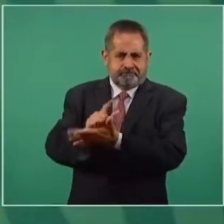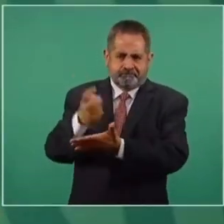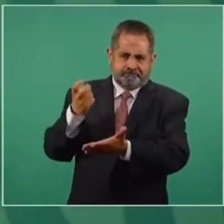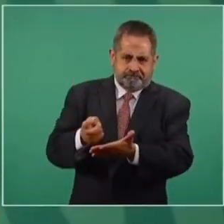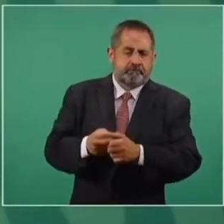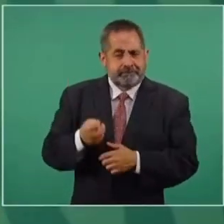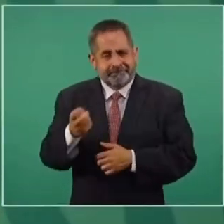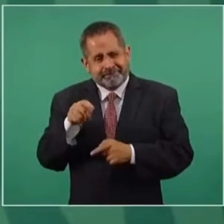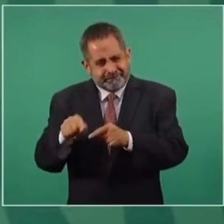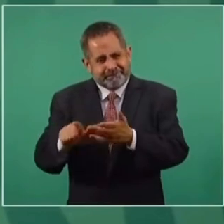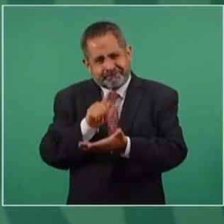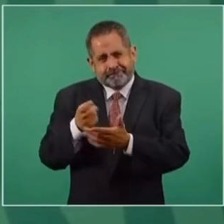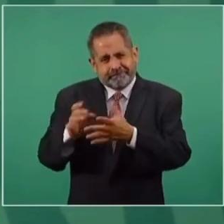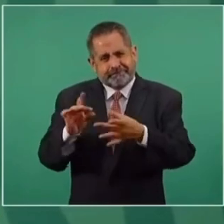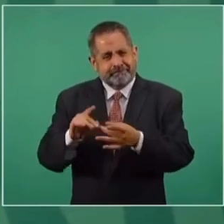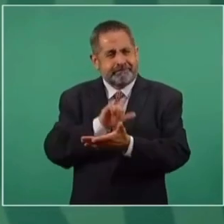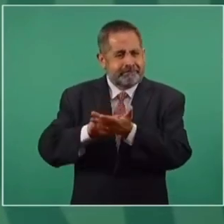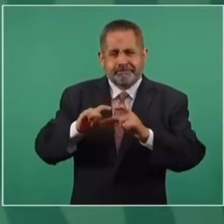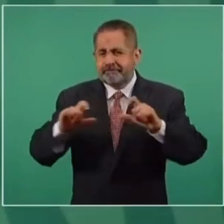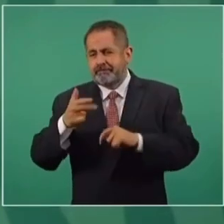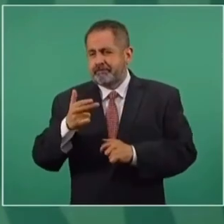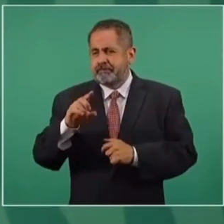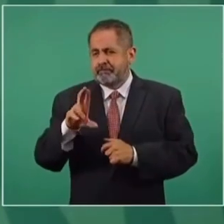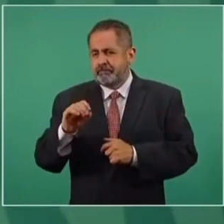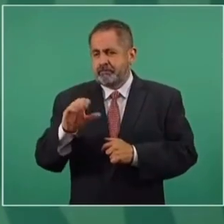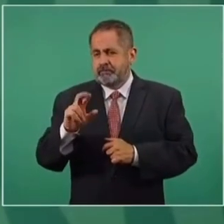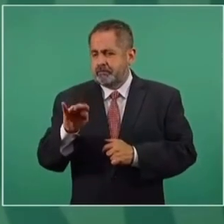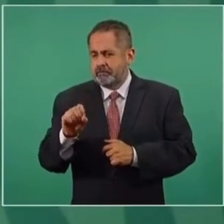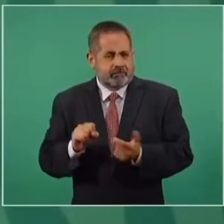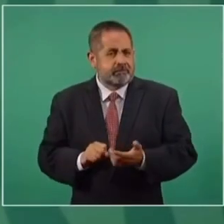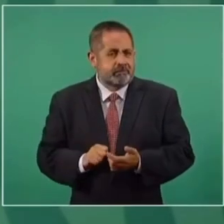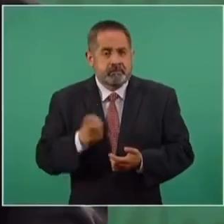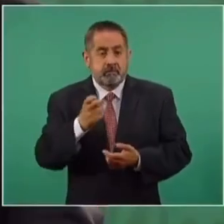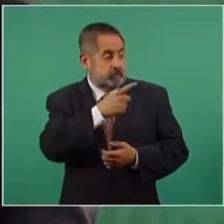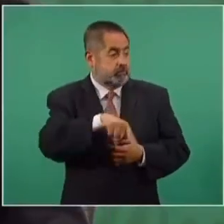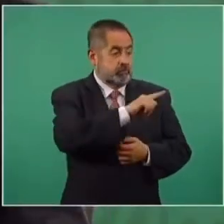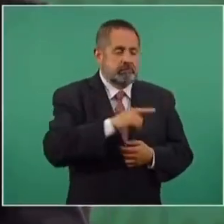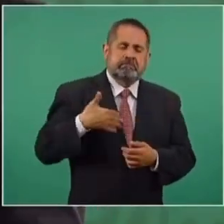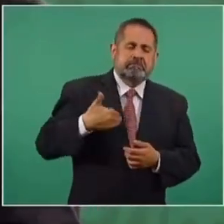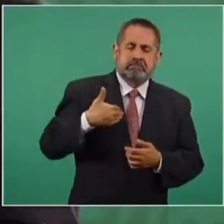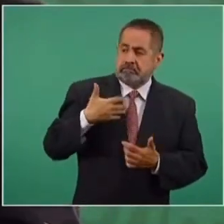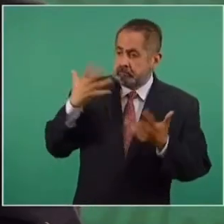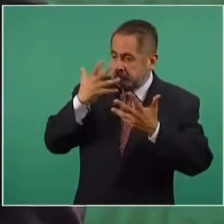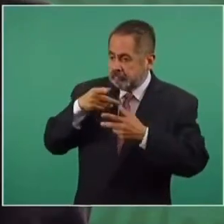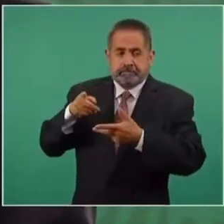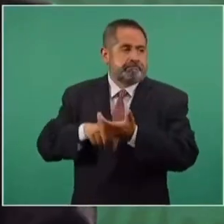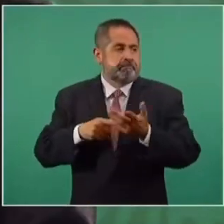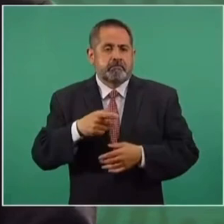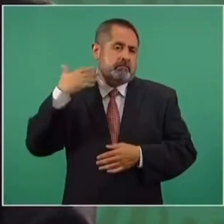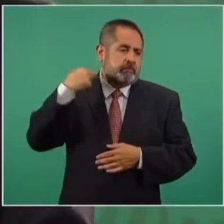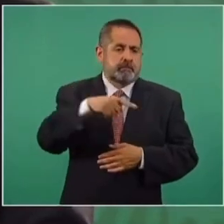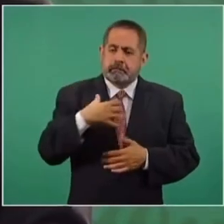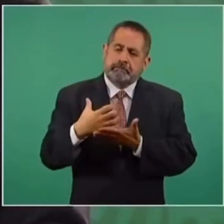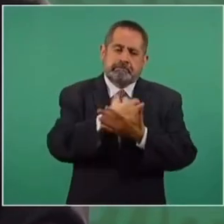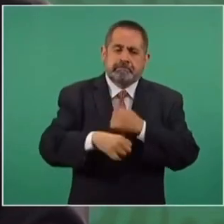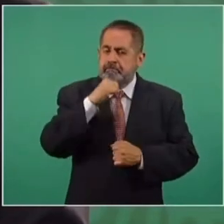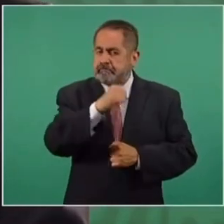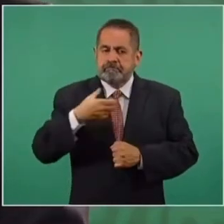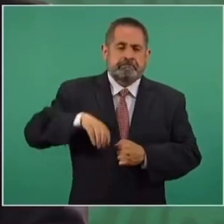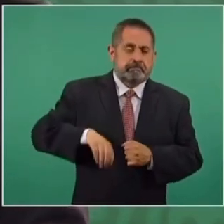de eso trata la ley de hidrocarburos y por eso los que estaban haciendo estos jugosos negocios